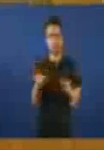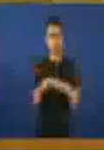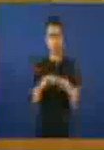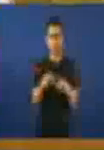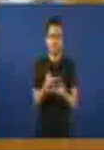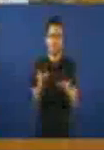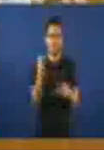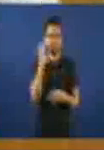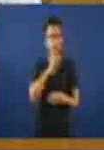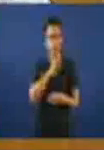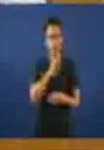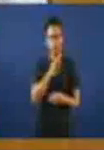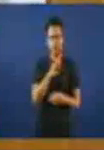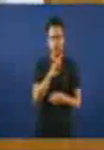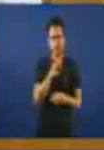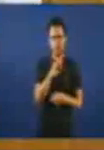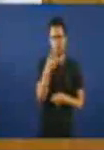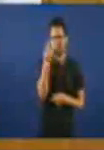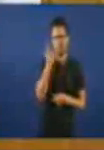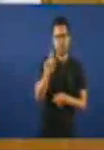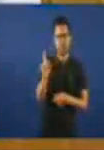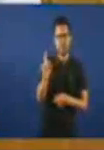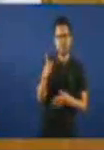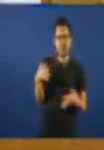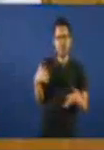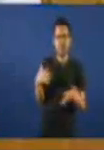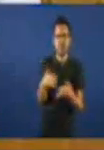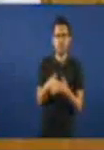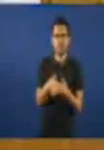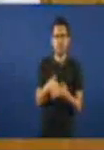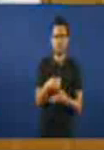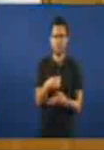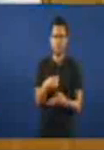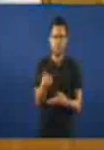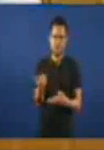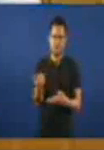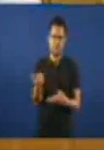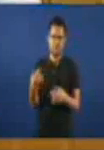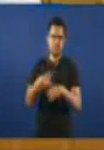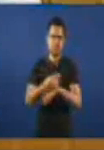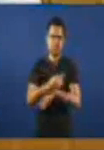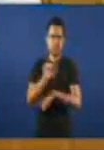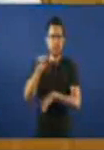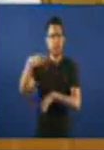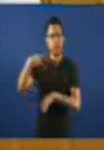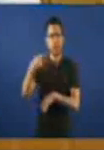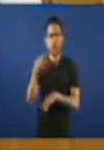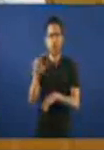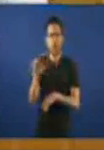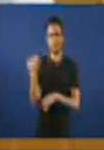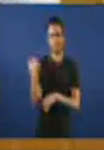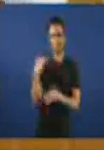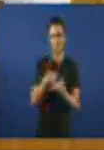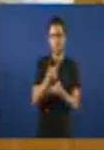pola traxeda acontecida no tramo de ferrocarril en Goraes, o indicato do xillo pasado,